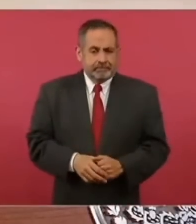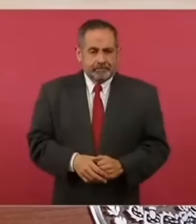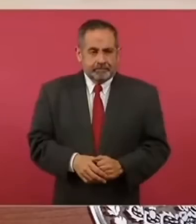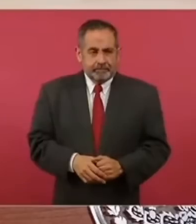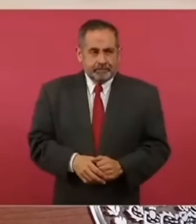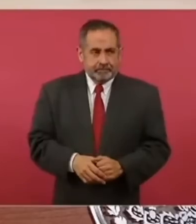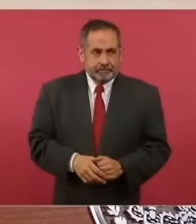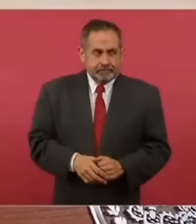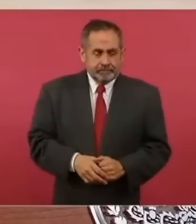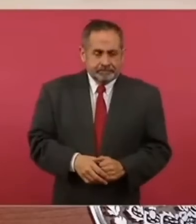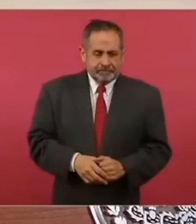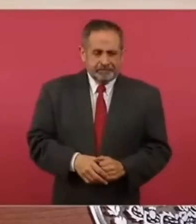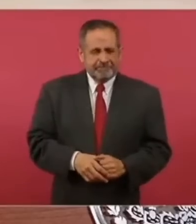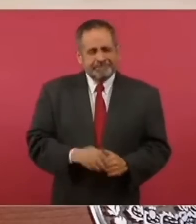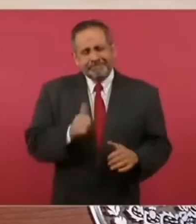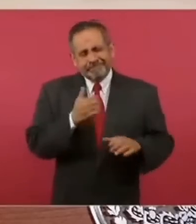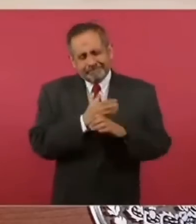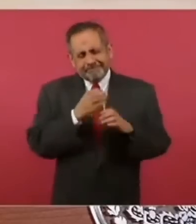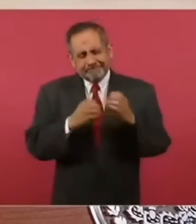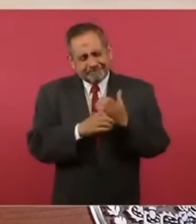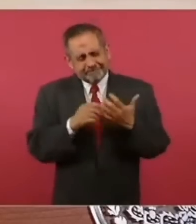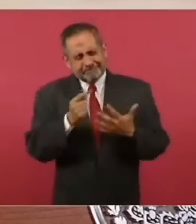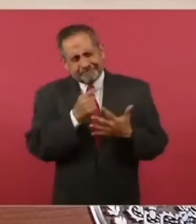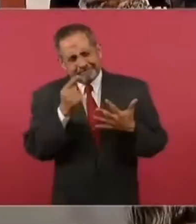y muchas otras cosas